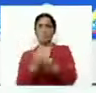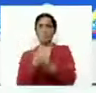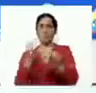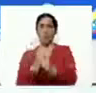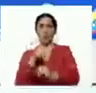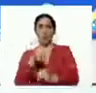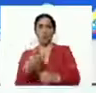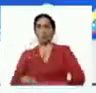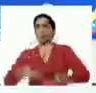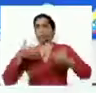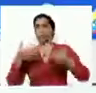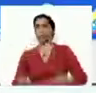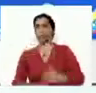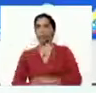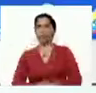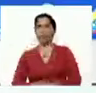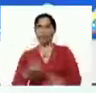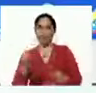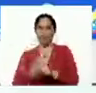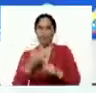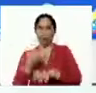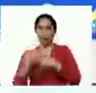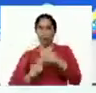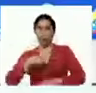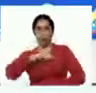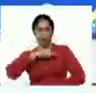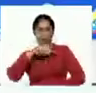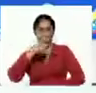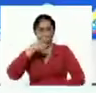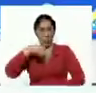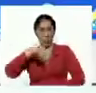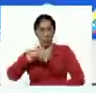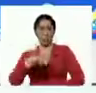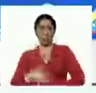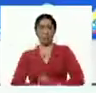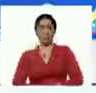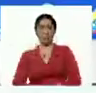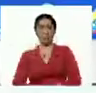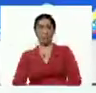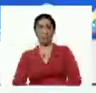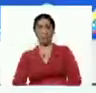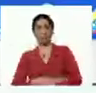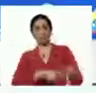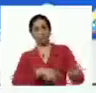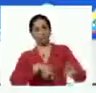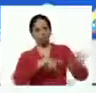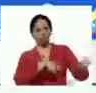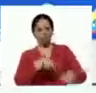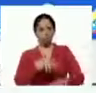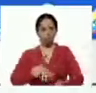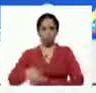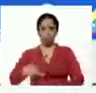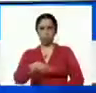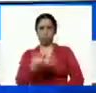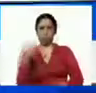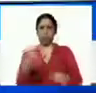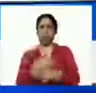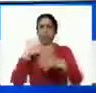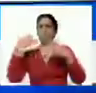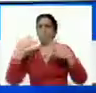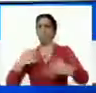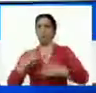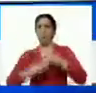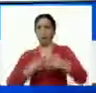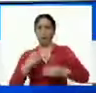Un trabajón que hace nuestro pueblo en el campo. Trabajón que hacen los